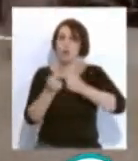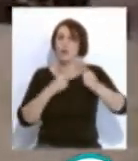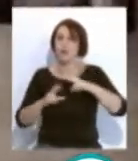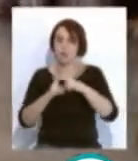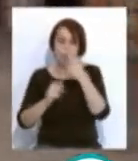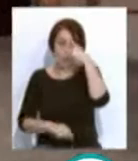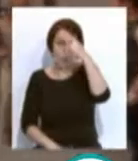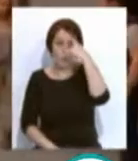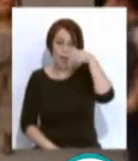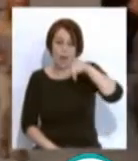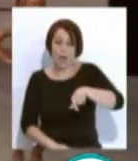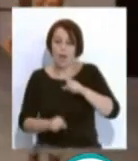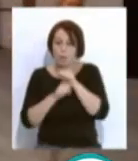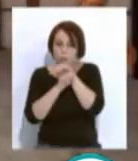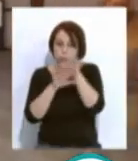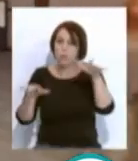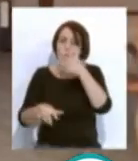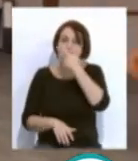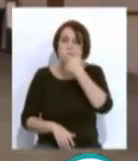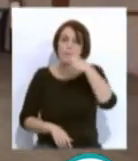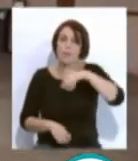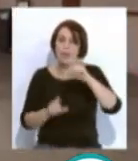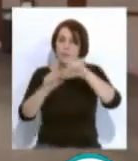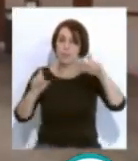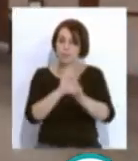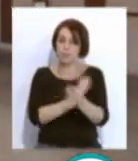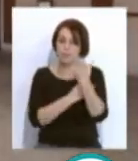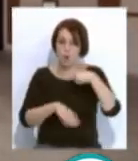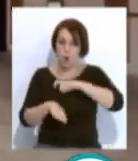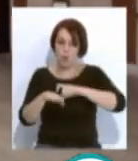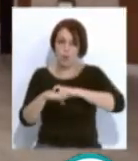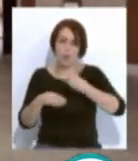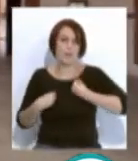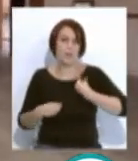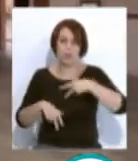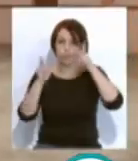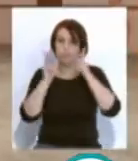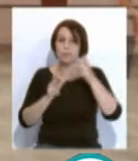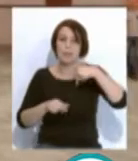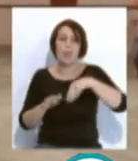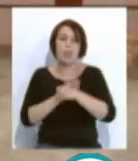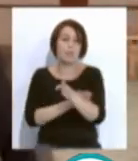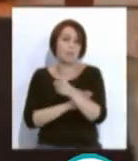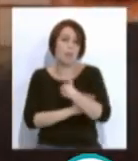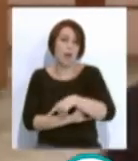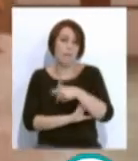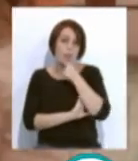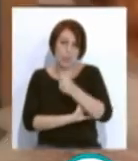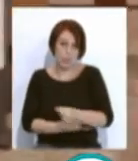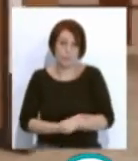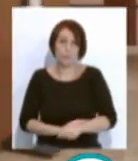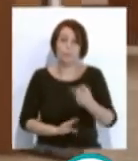cultural, en los que se difunda el conocimiento y se creen empresas con condiciones de vida dignas y de accesibilidad favorables,